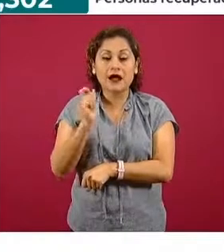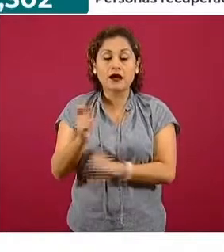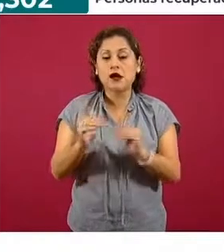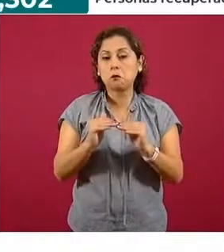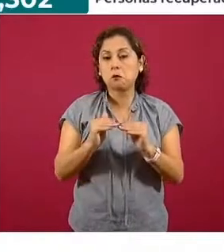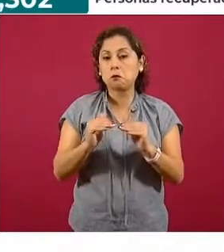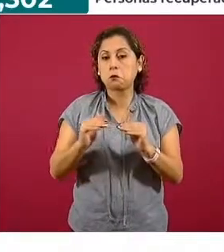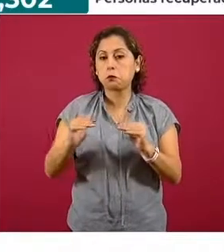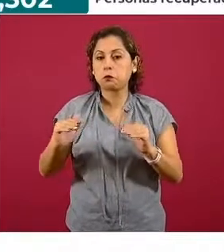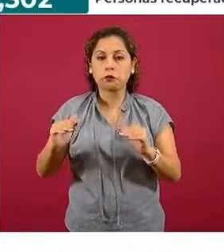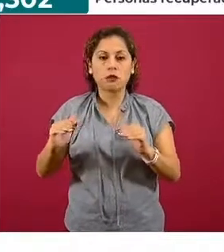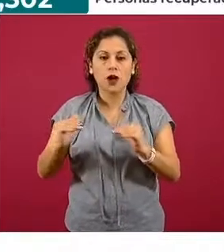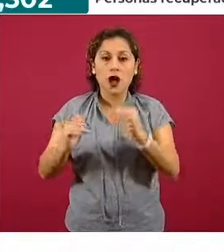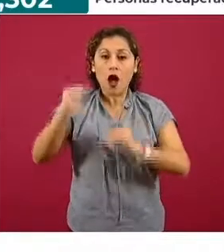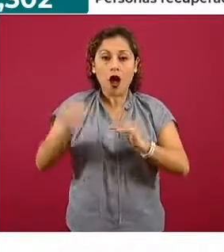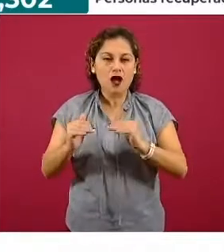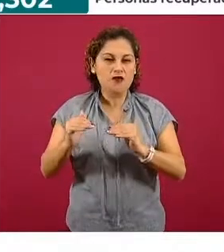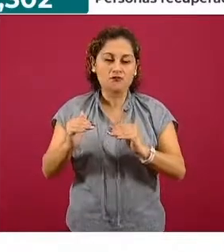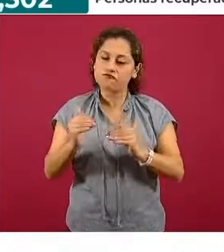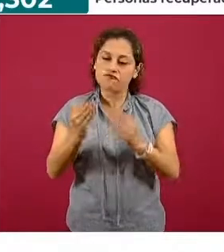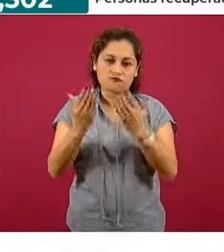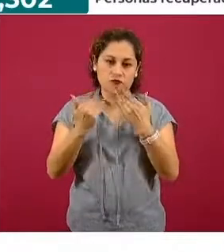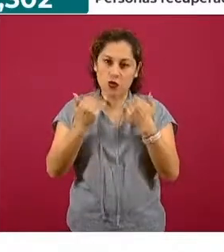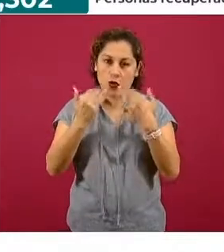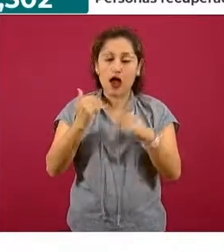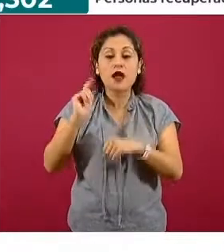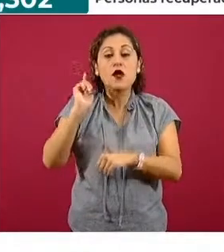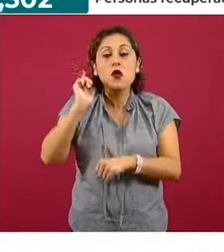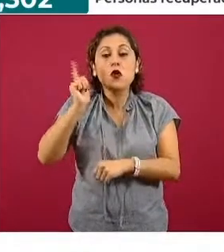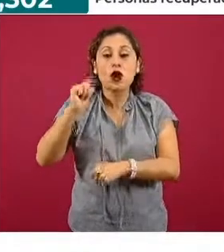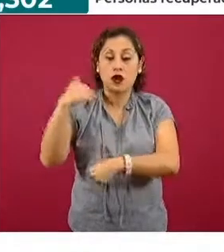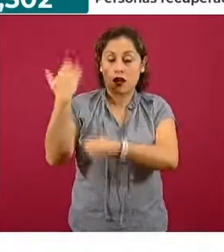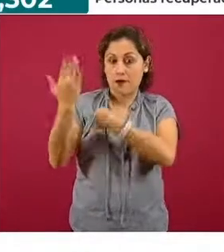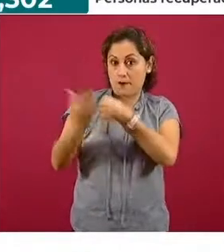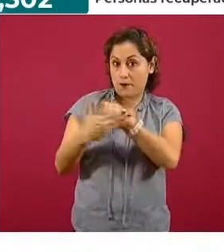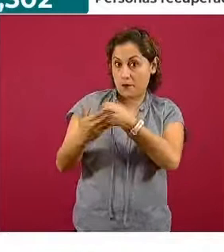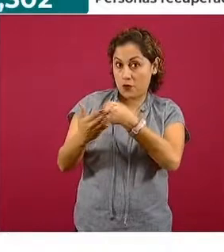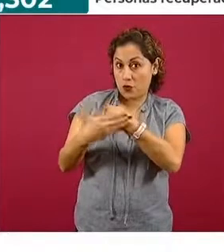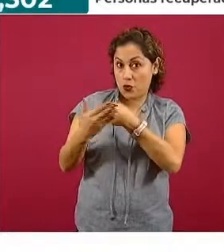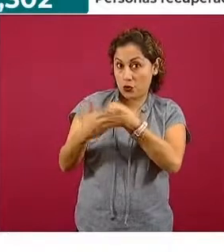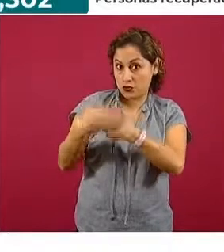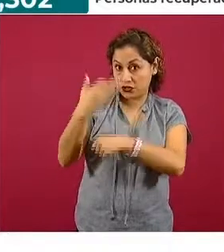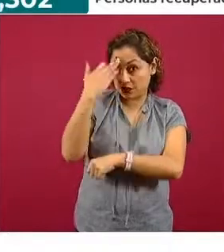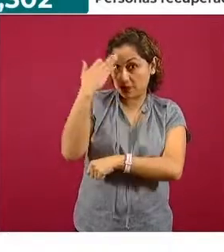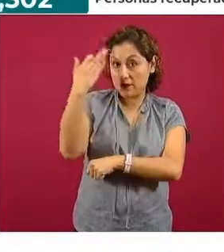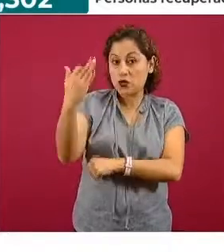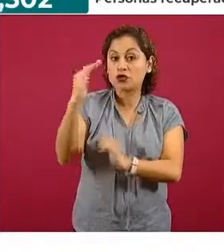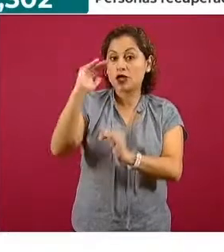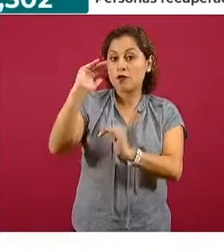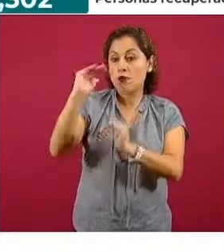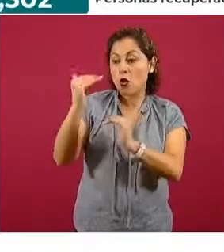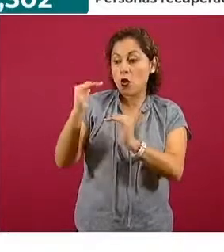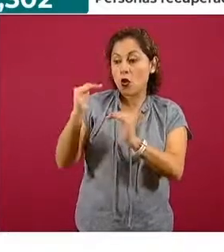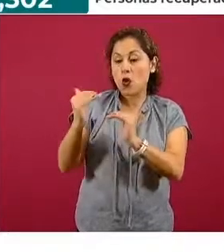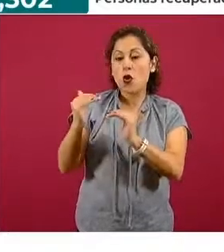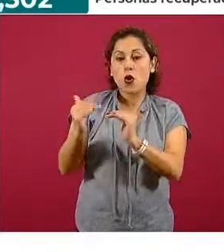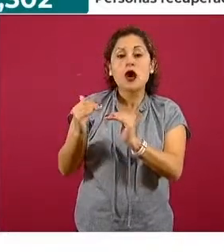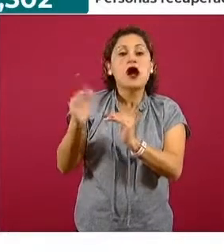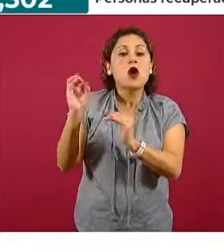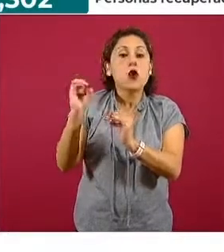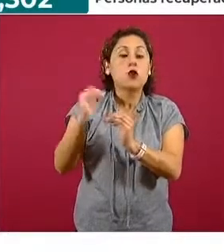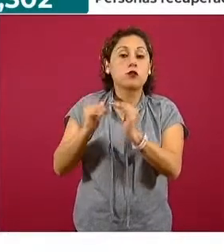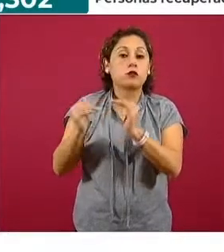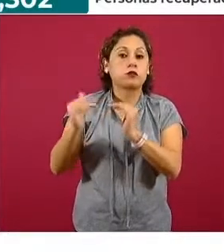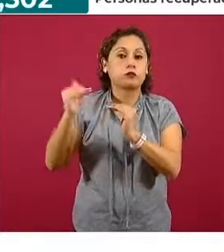Y esperamos inclusive que en los siguientes días empecemos nuevamente a ver una tendencia ascendente. Sin embargo, sí es importante